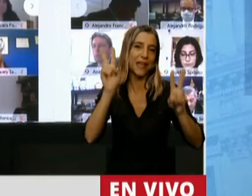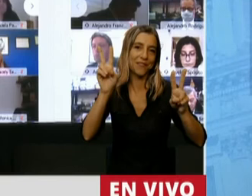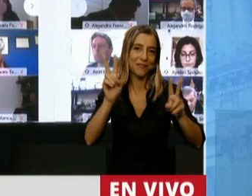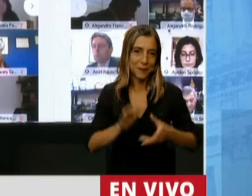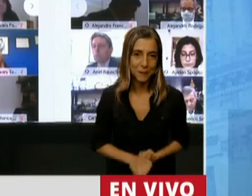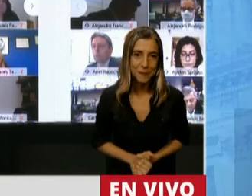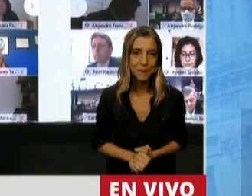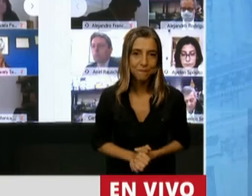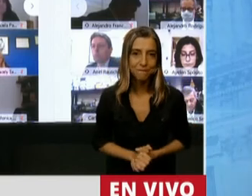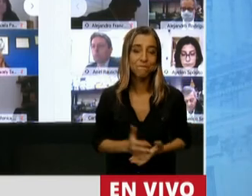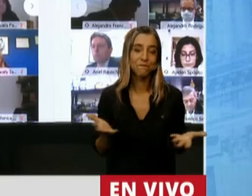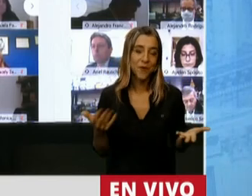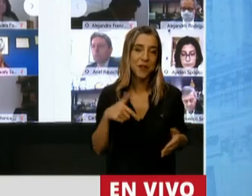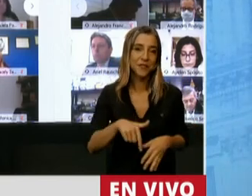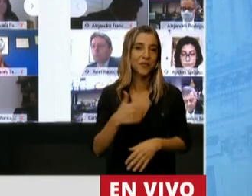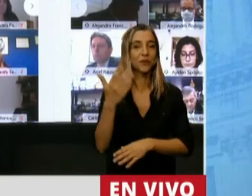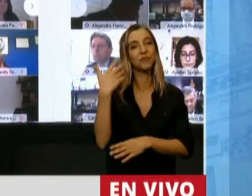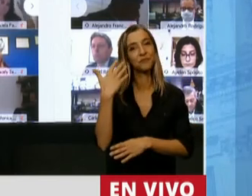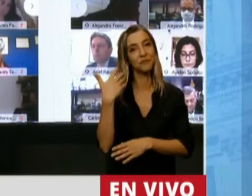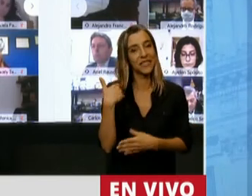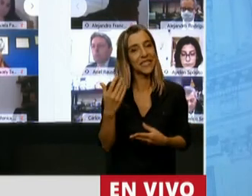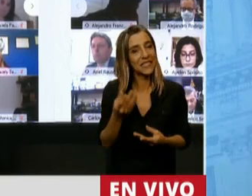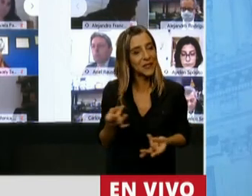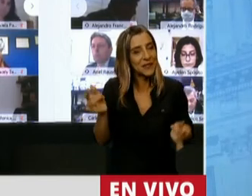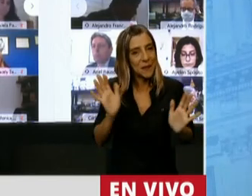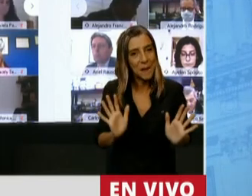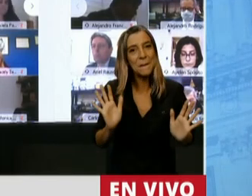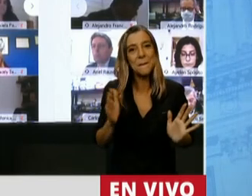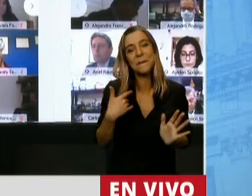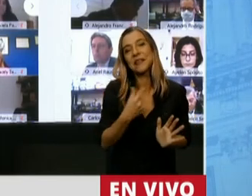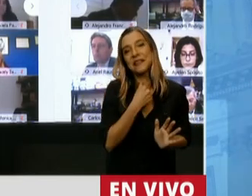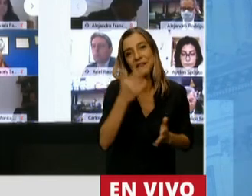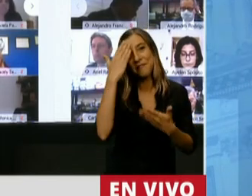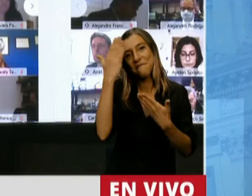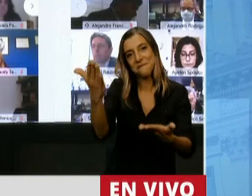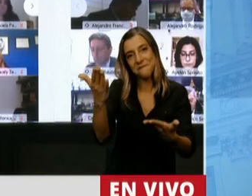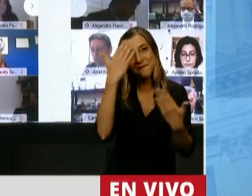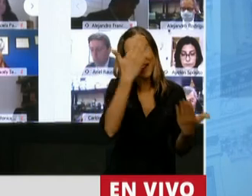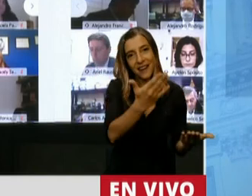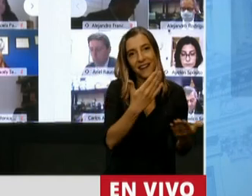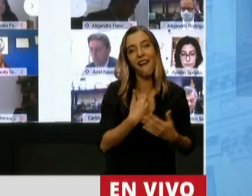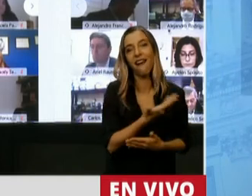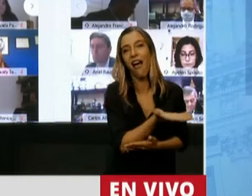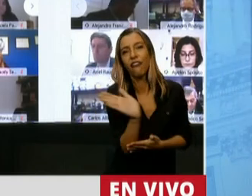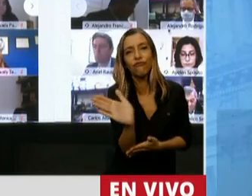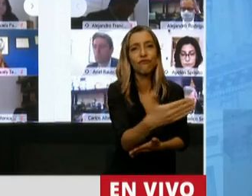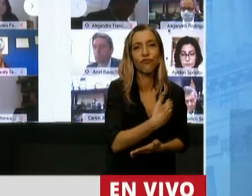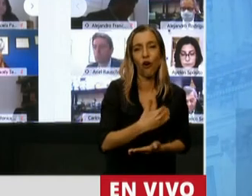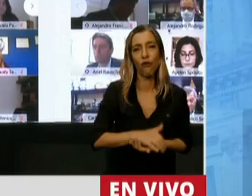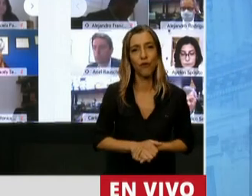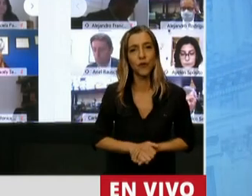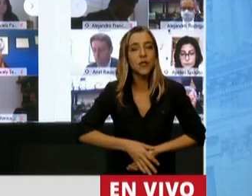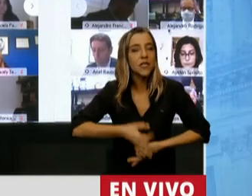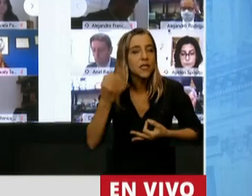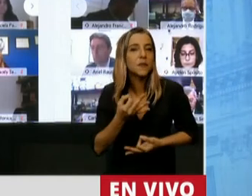con estas muy simples palabras quiero adherir a todos los homenajes y rendir un homenaje especial al